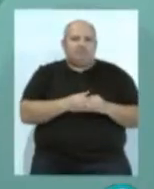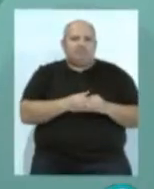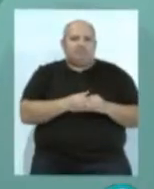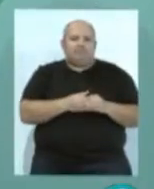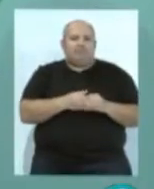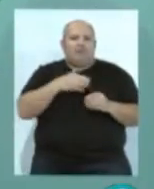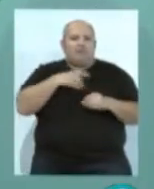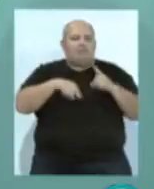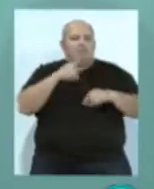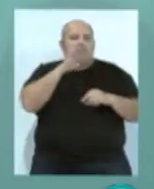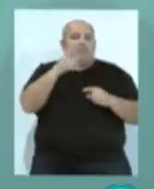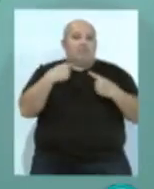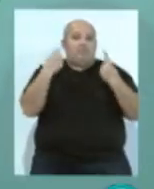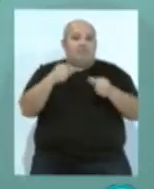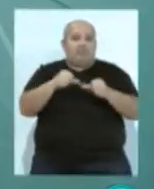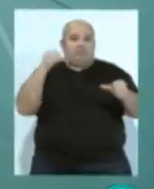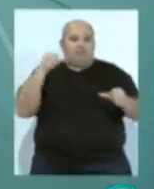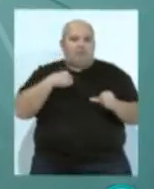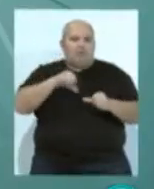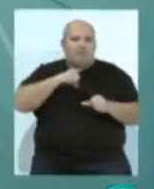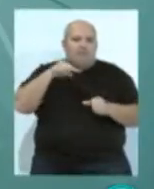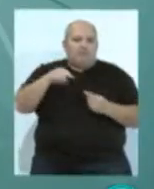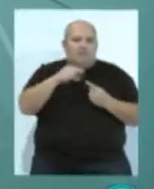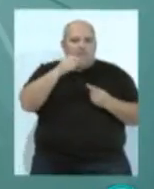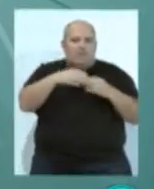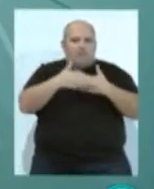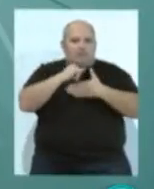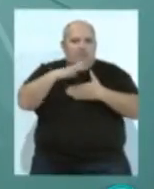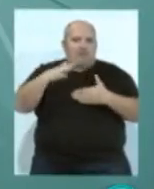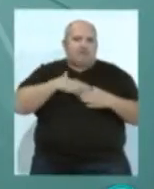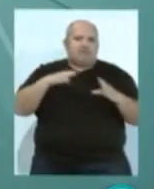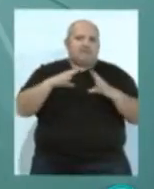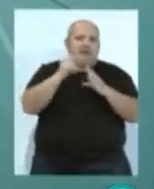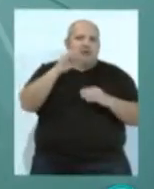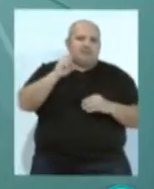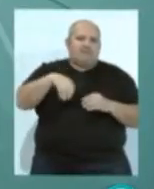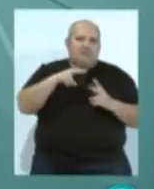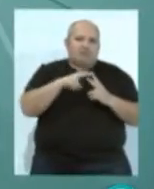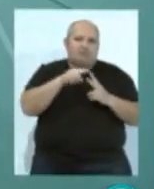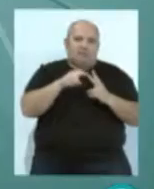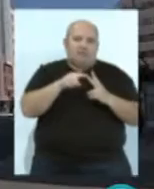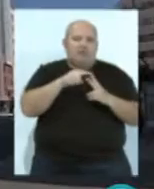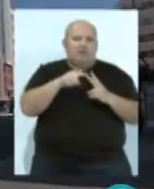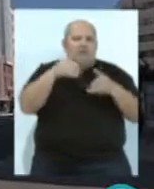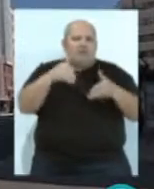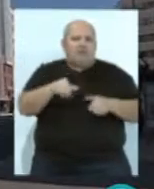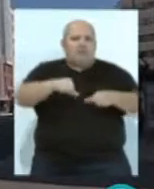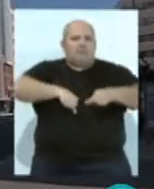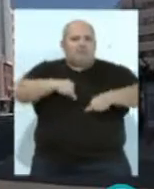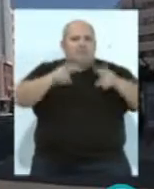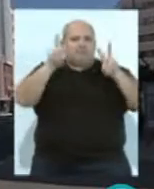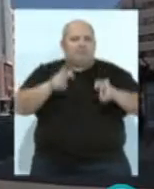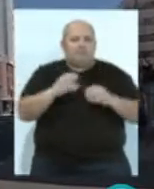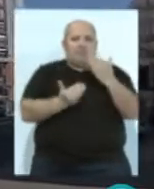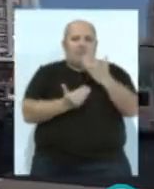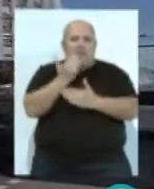Ana Mestre. Así será por primera vez en los hospitales Puerta del Mar de Cádiz y San Carlos de San Fernando, donde podrán realizarse operaciones